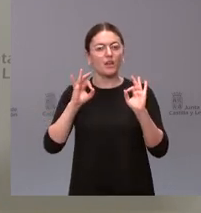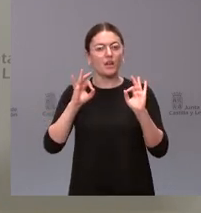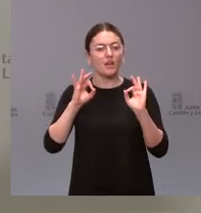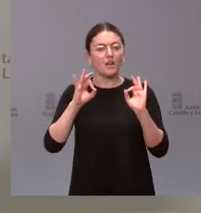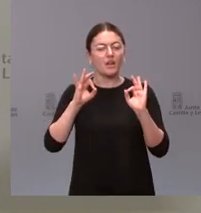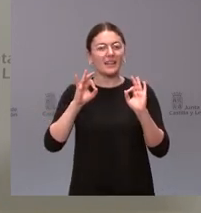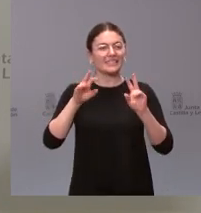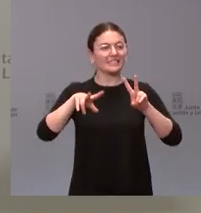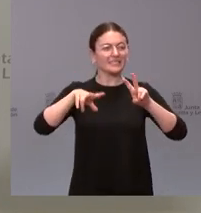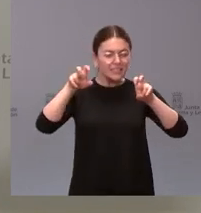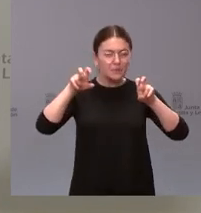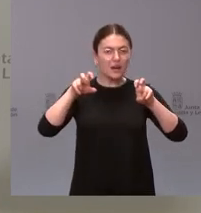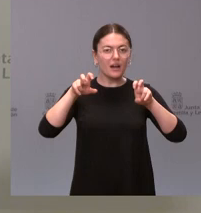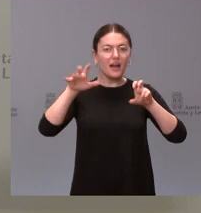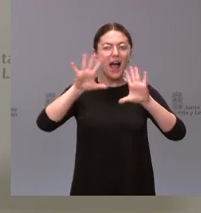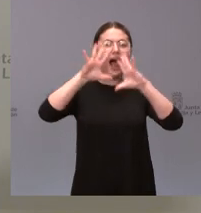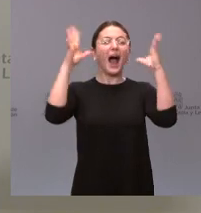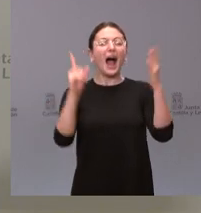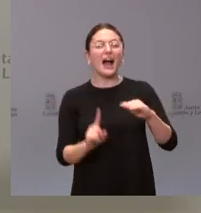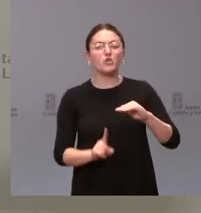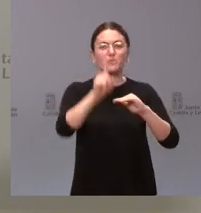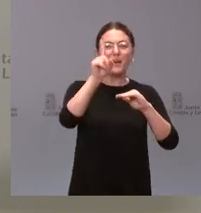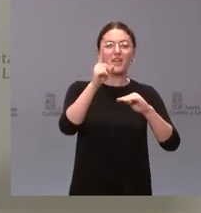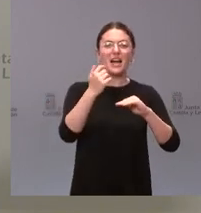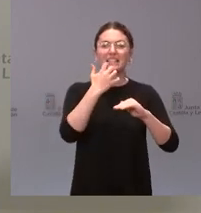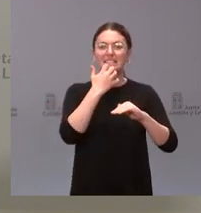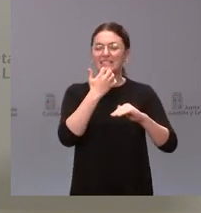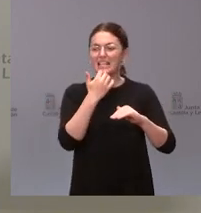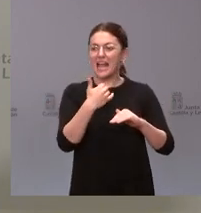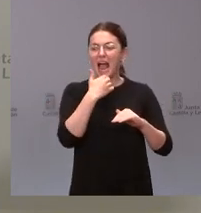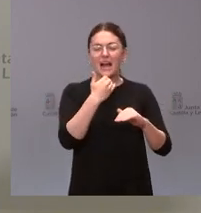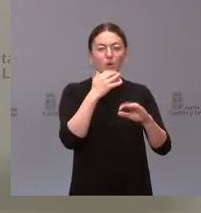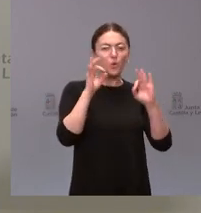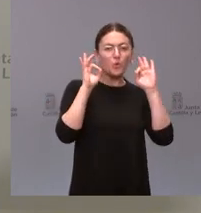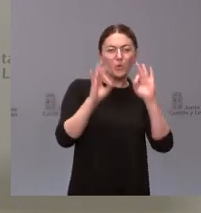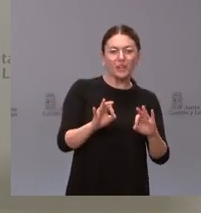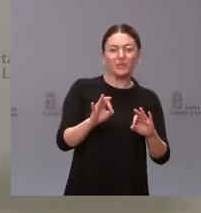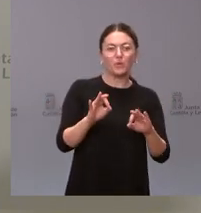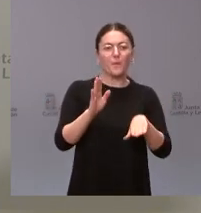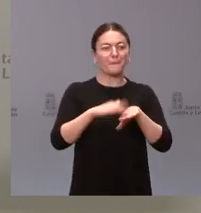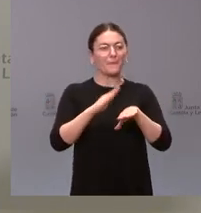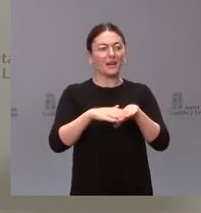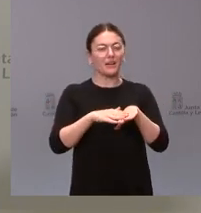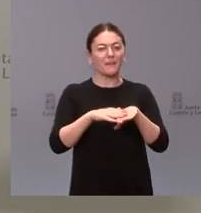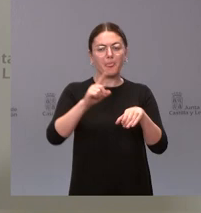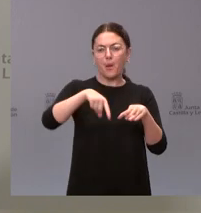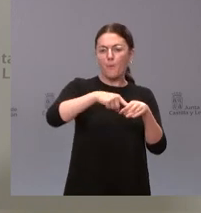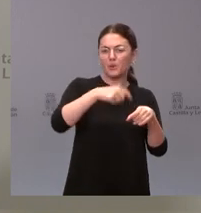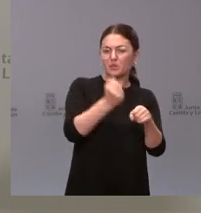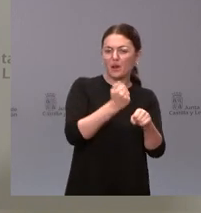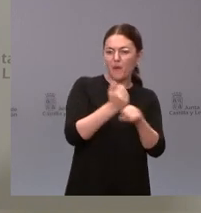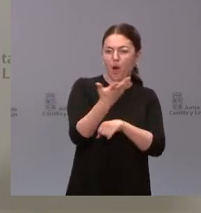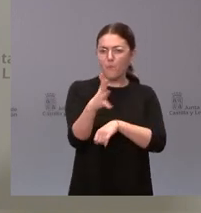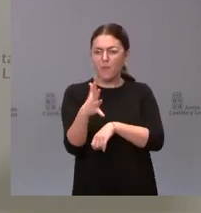aeroespacial o espacial que piden para León si hay alguna concreción en número de puestos de trabajo vamos